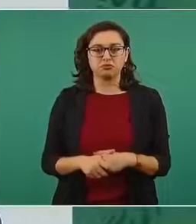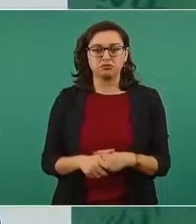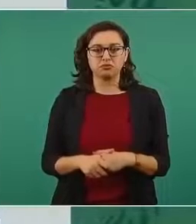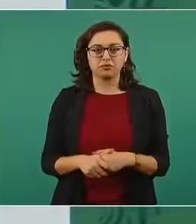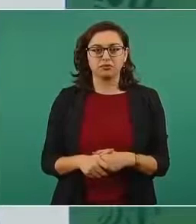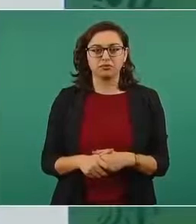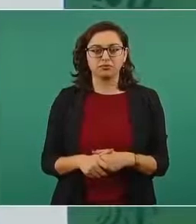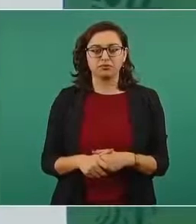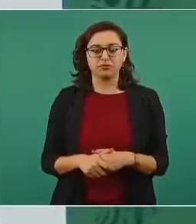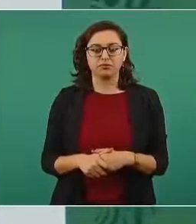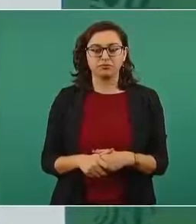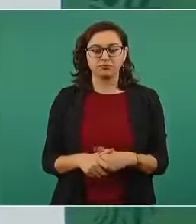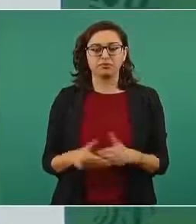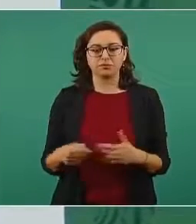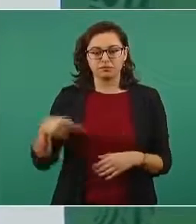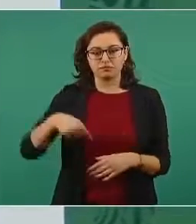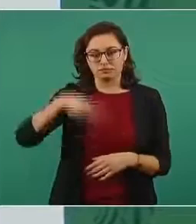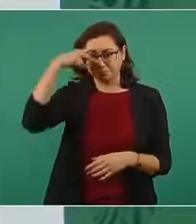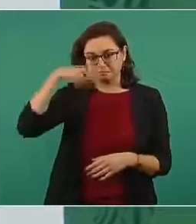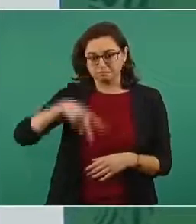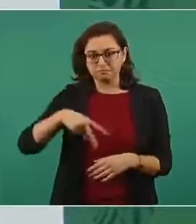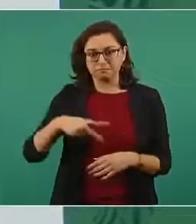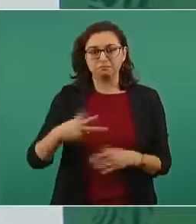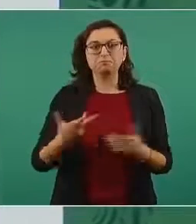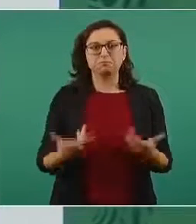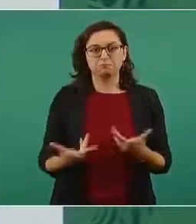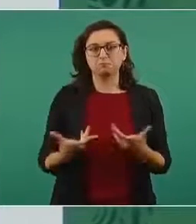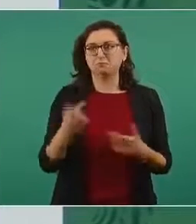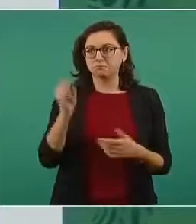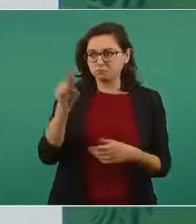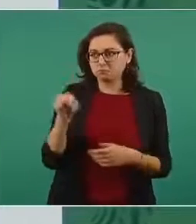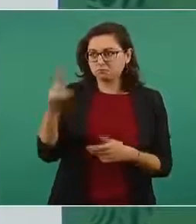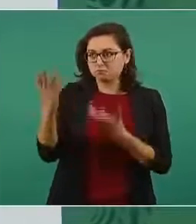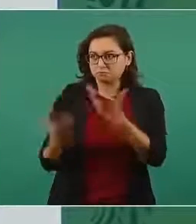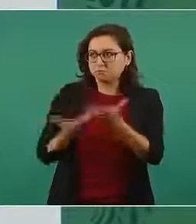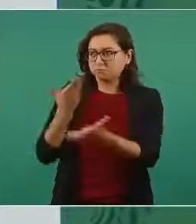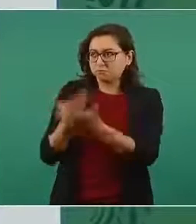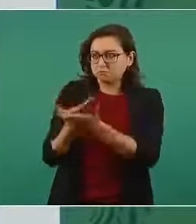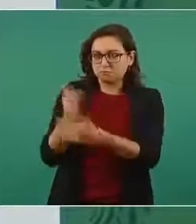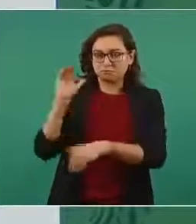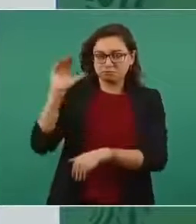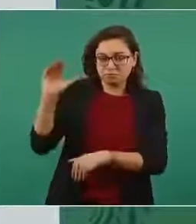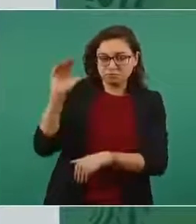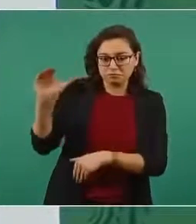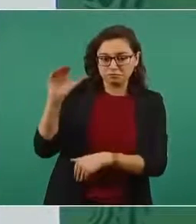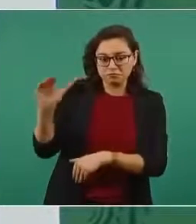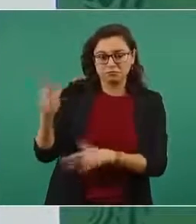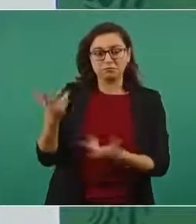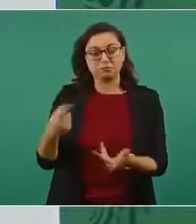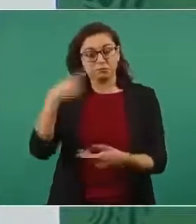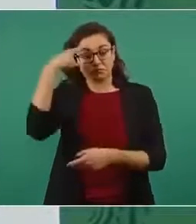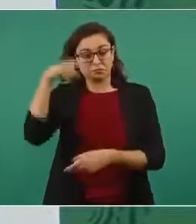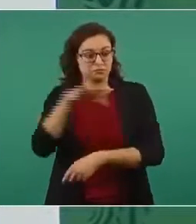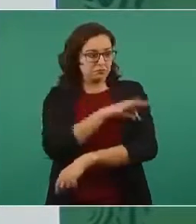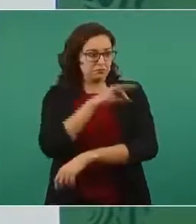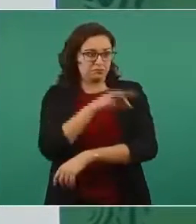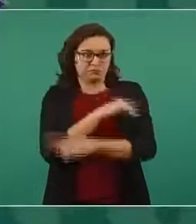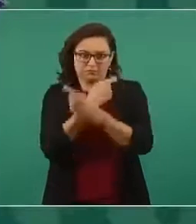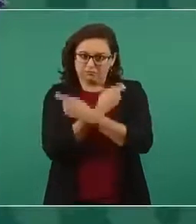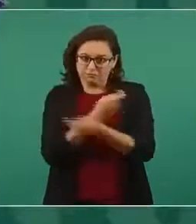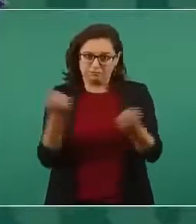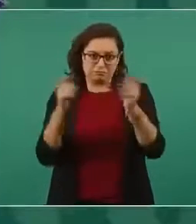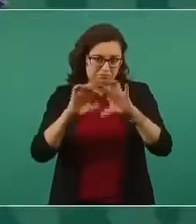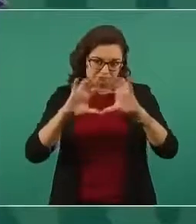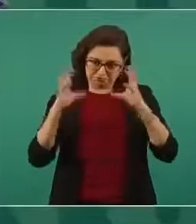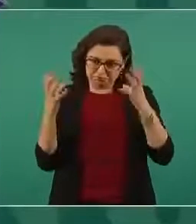ha hecho México, ha hecho nuestro país, a la ONU, para que las vacunas lleguen a